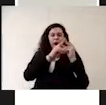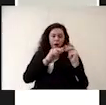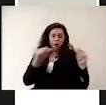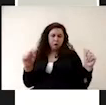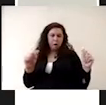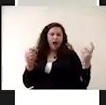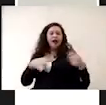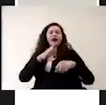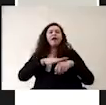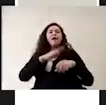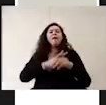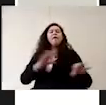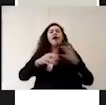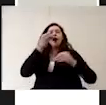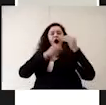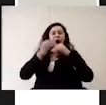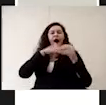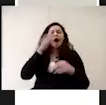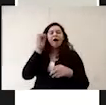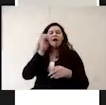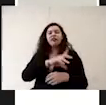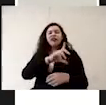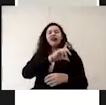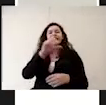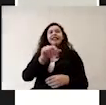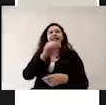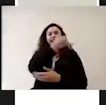son los restos de comida y jardinería.